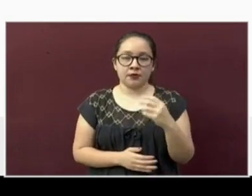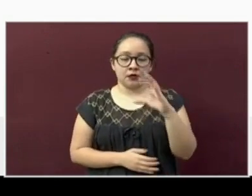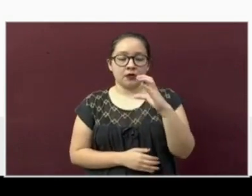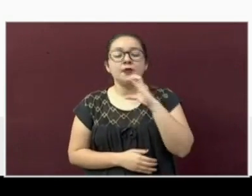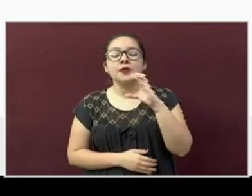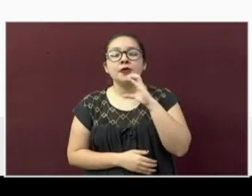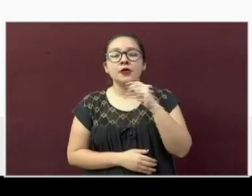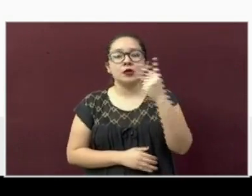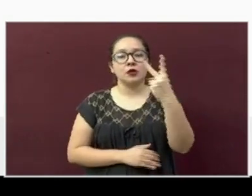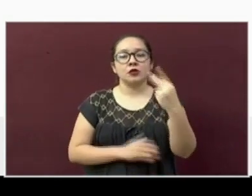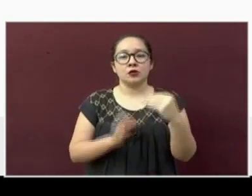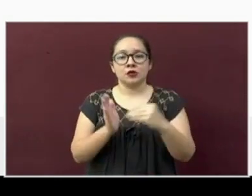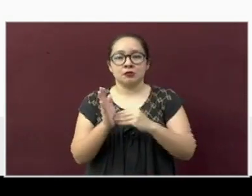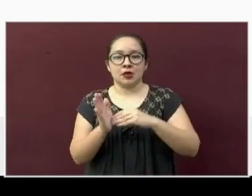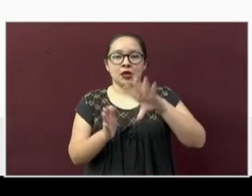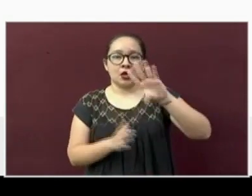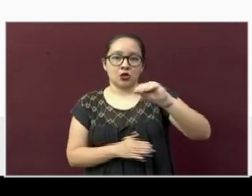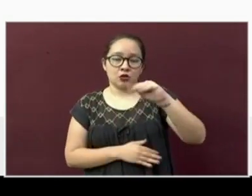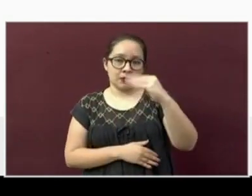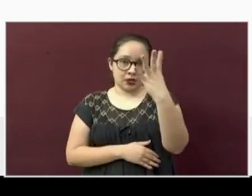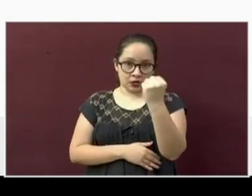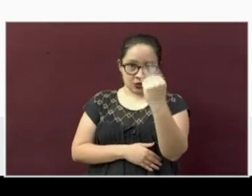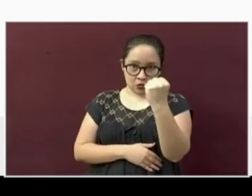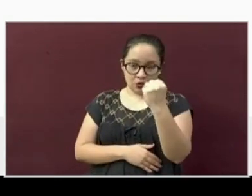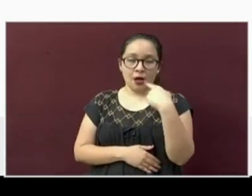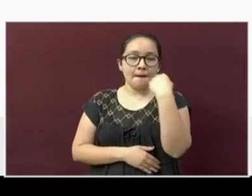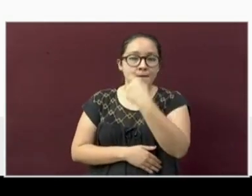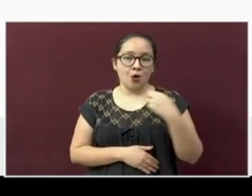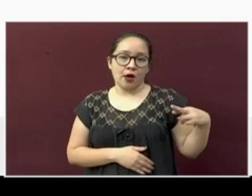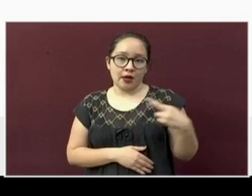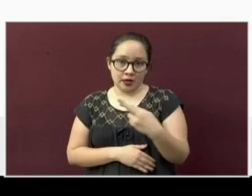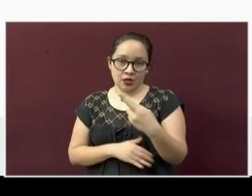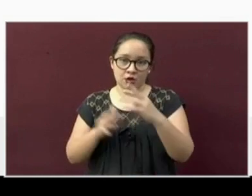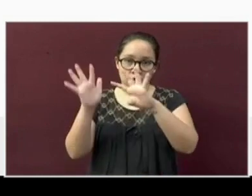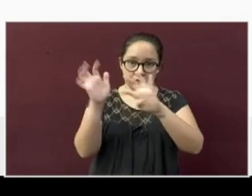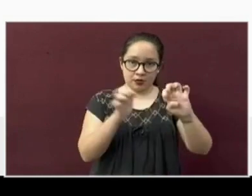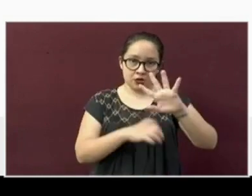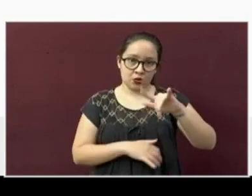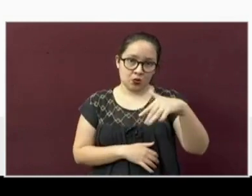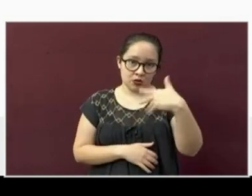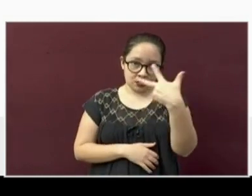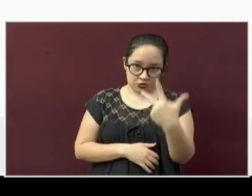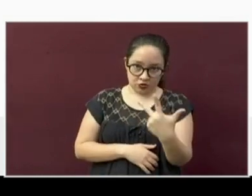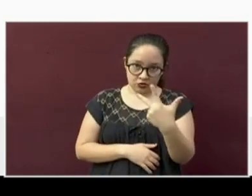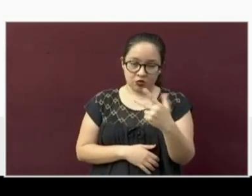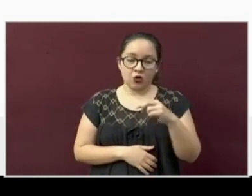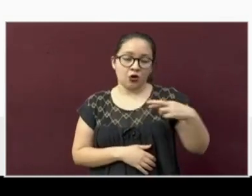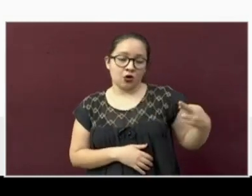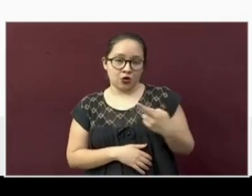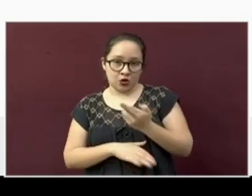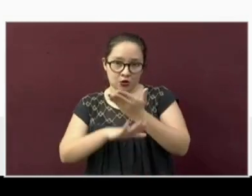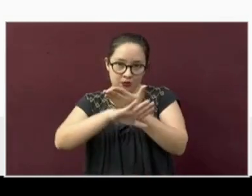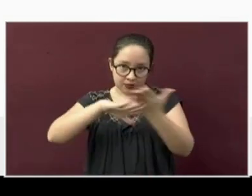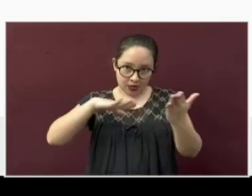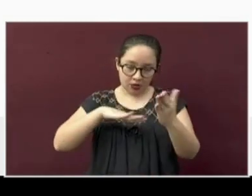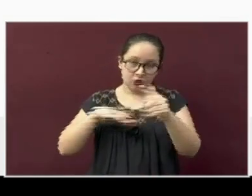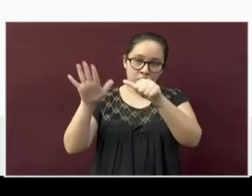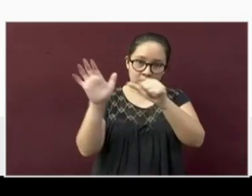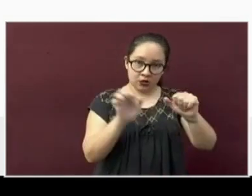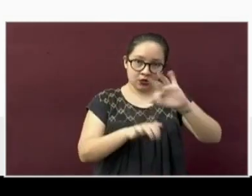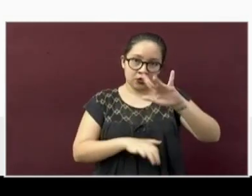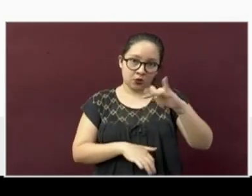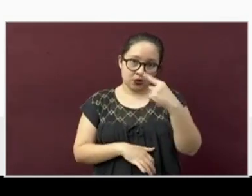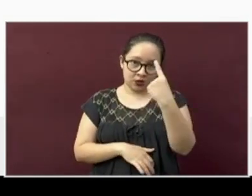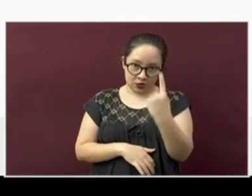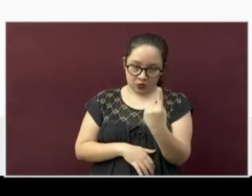Córdoba dos mil noventa y nueve. Boca del Río novecientos cincuenta y ocho. Río Blanco seiscientos